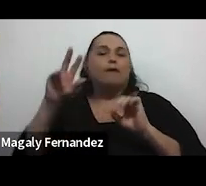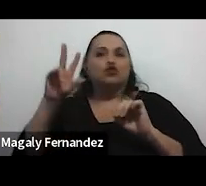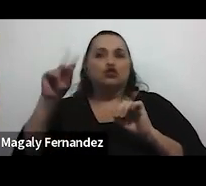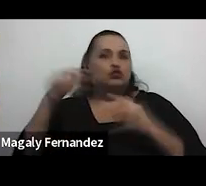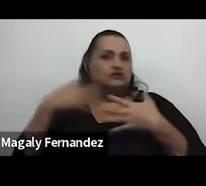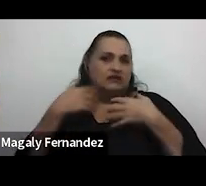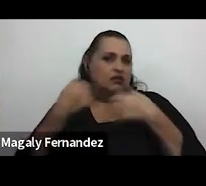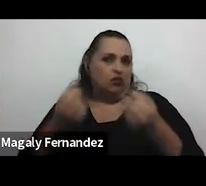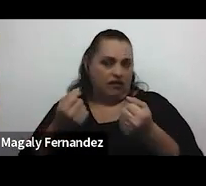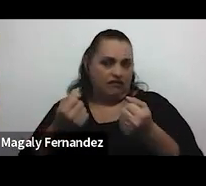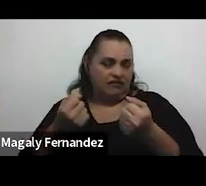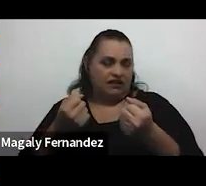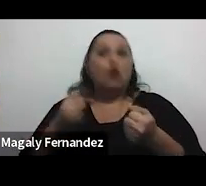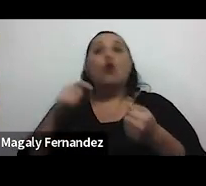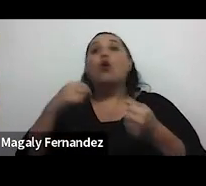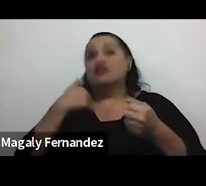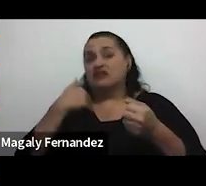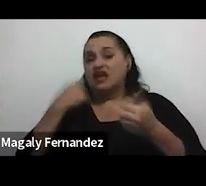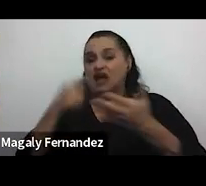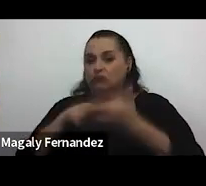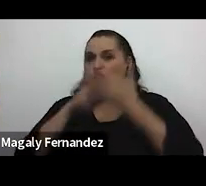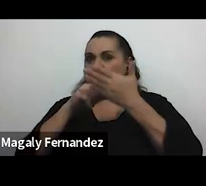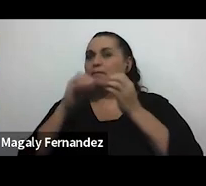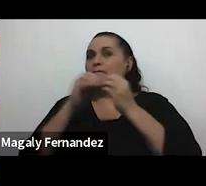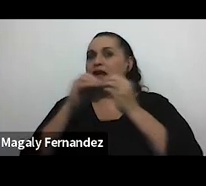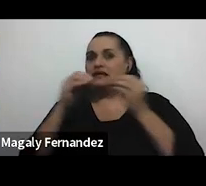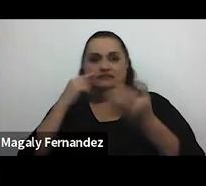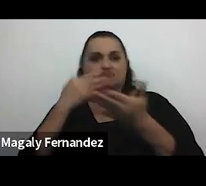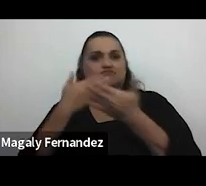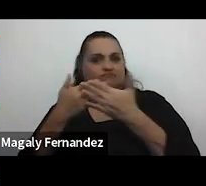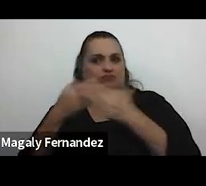o que incluso tenga manifestaciones como más evidentes de violencia